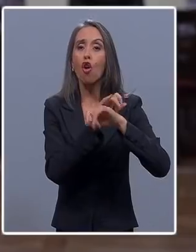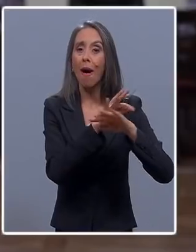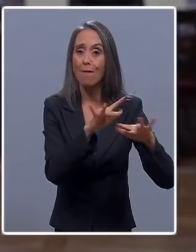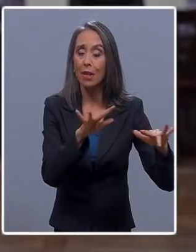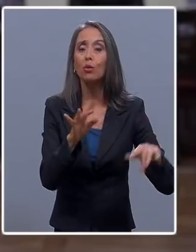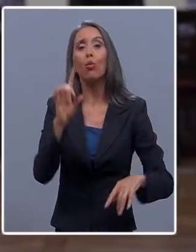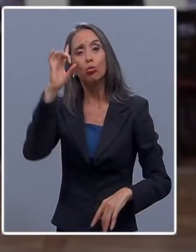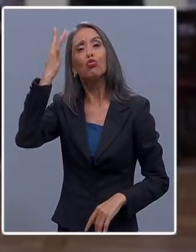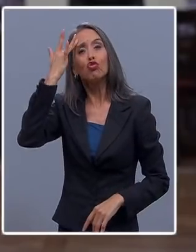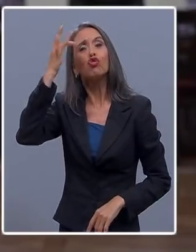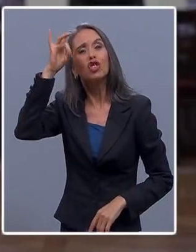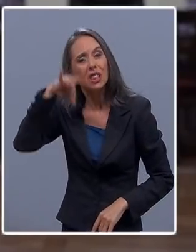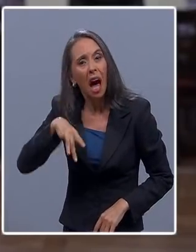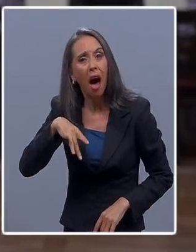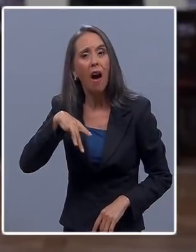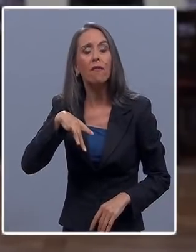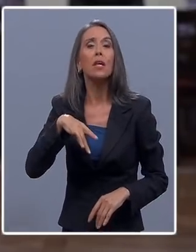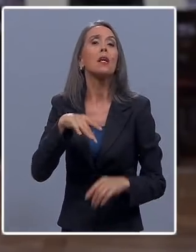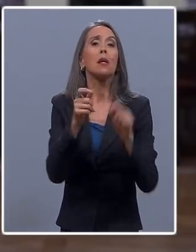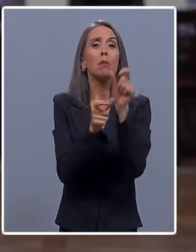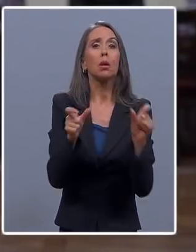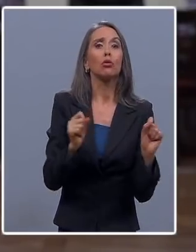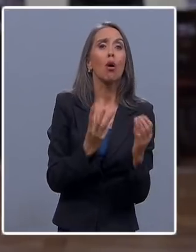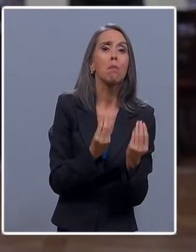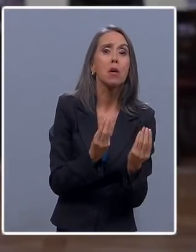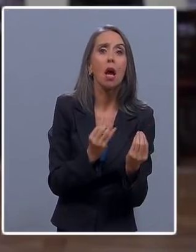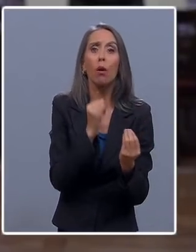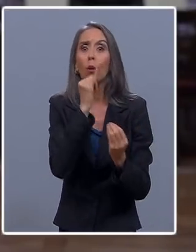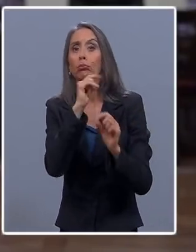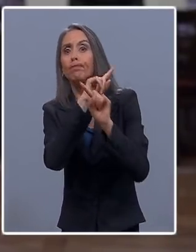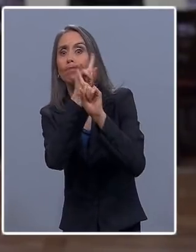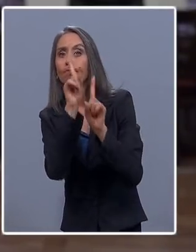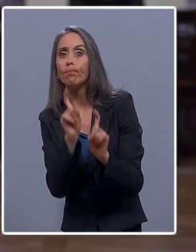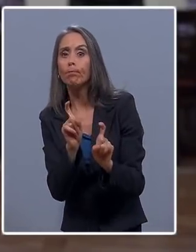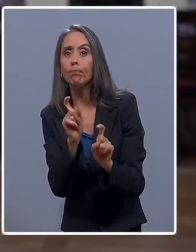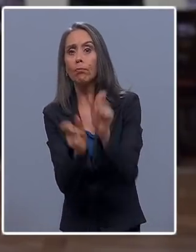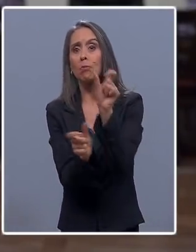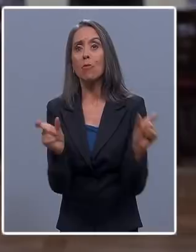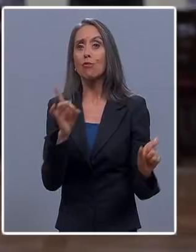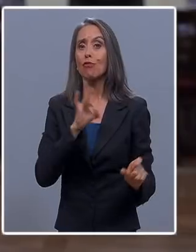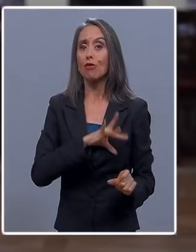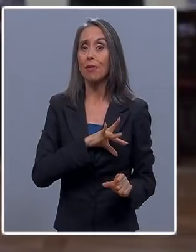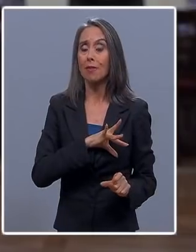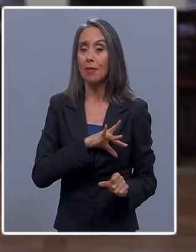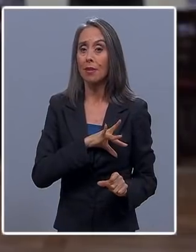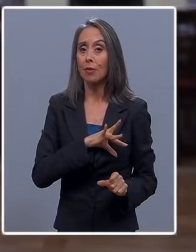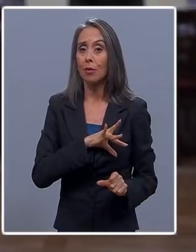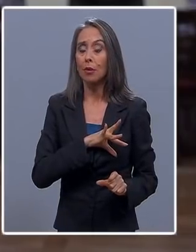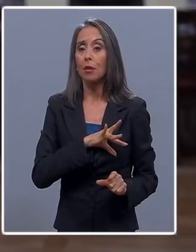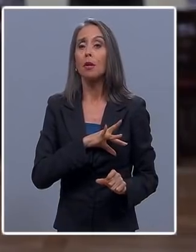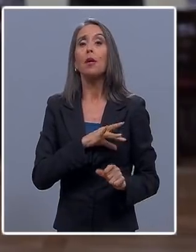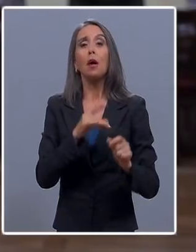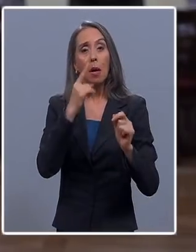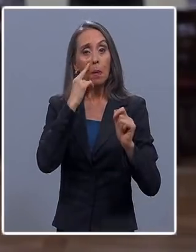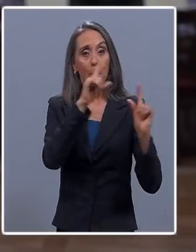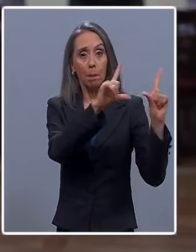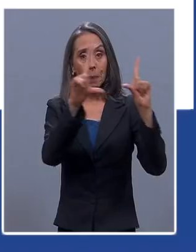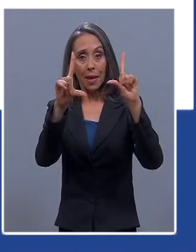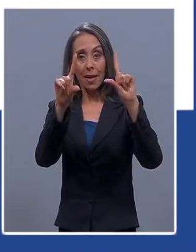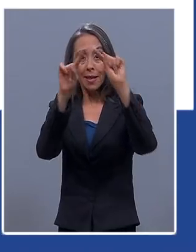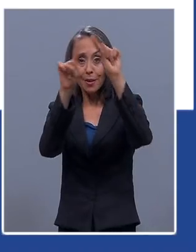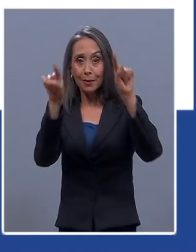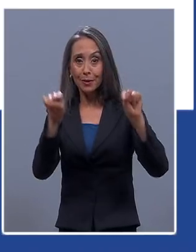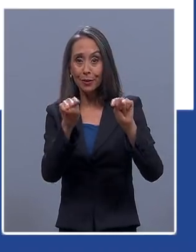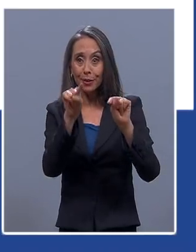que ha despertado muchos temores e incertidumbres en los chilenos. Como muestra el gráfico en pantalla